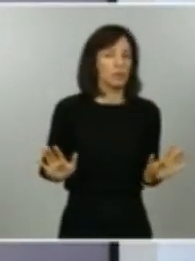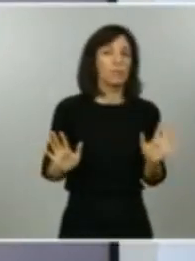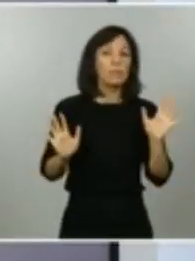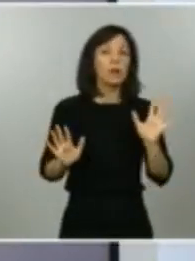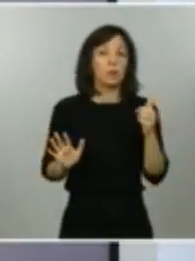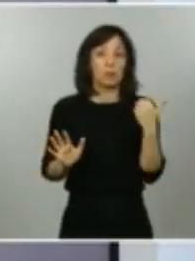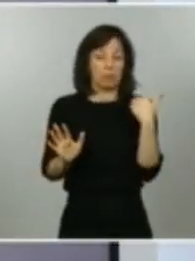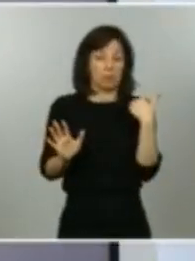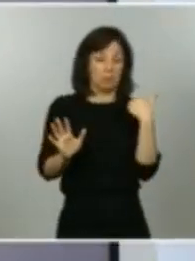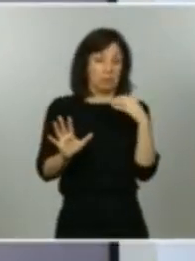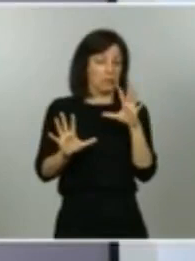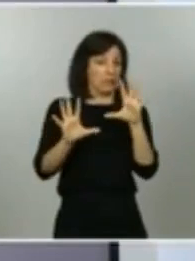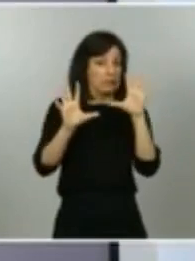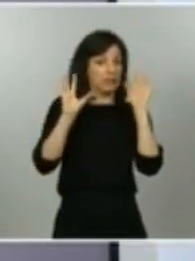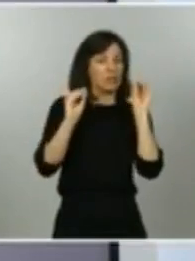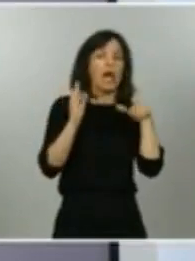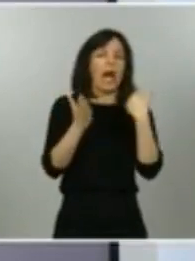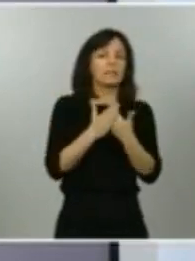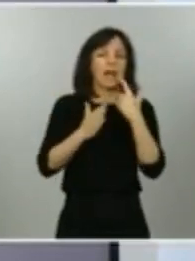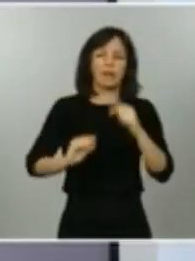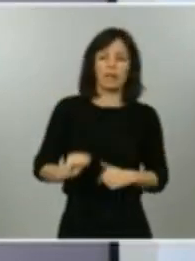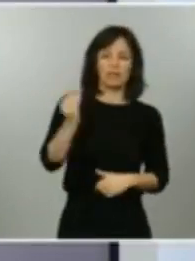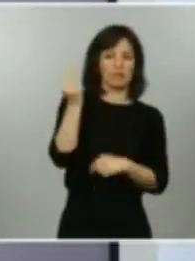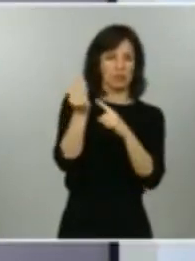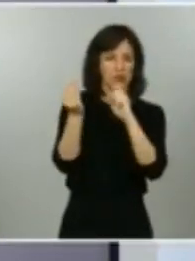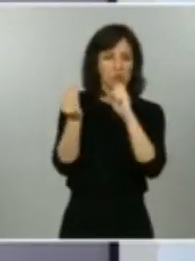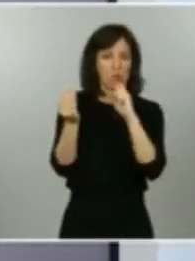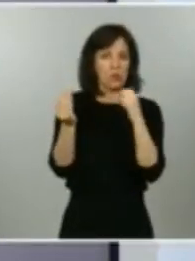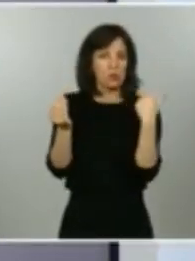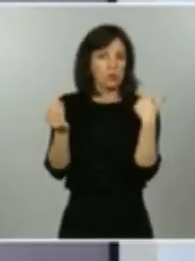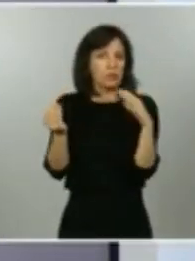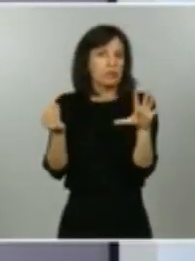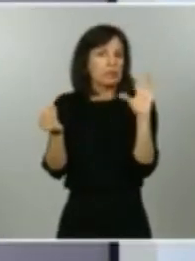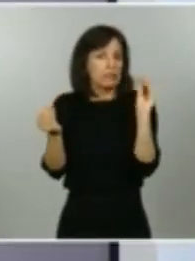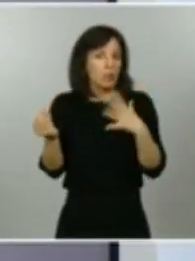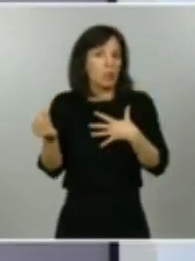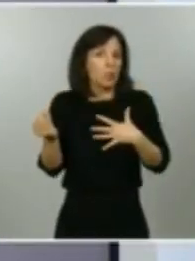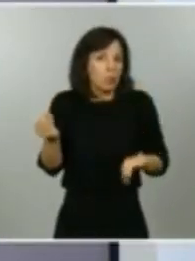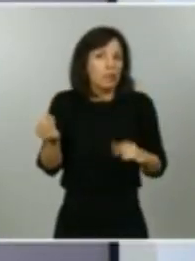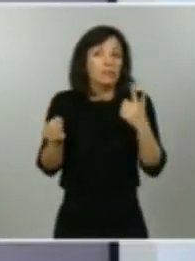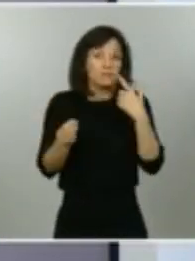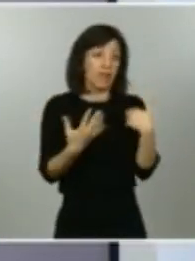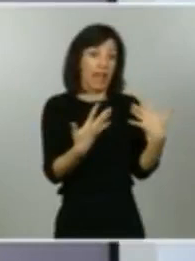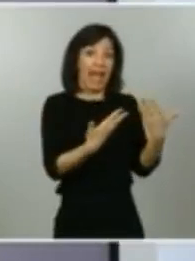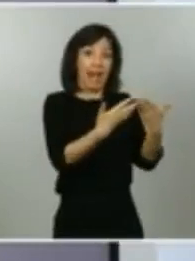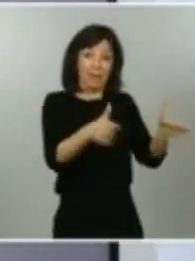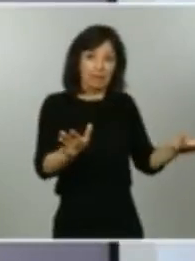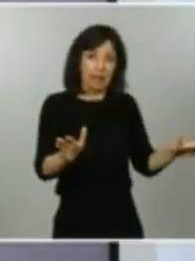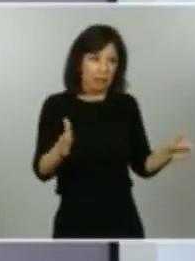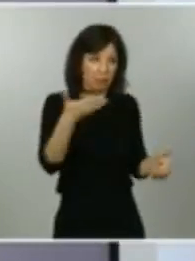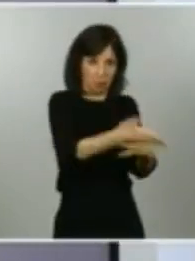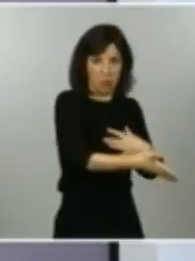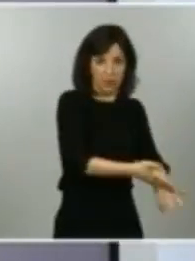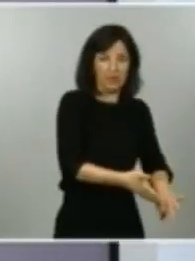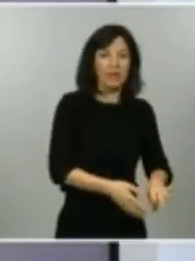a la espera de ver cómo queda, yo entiendo que podrá ir mientras se les permita a las terrazas estar abiertas. Lo que no se podrá es, si hay una franja